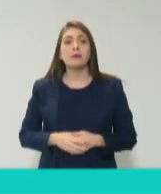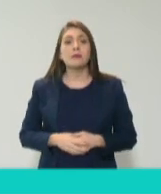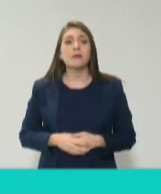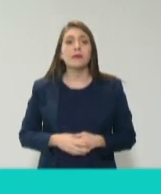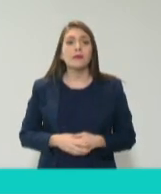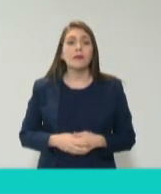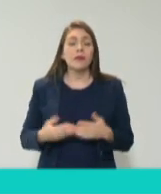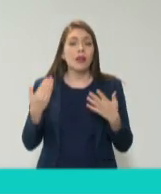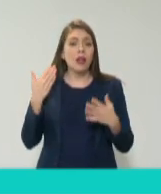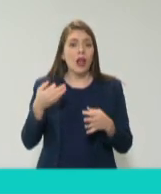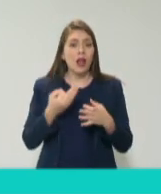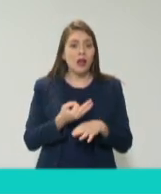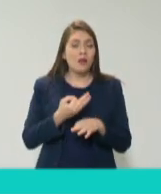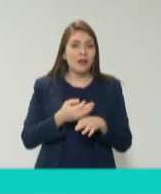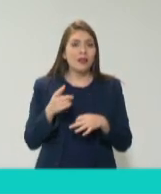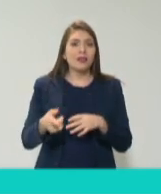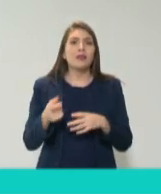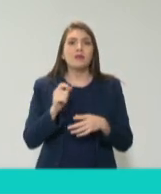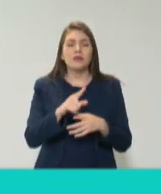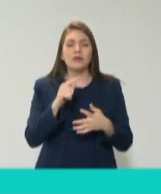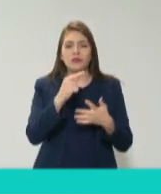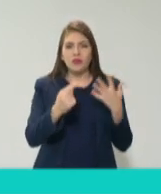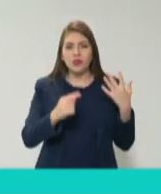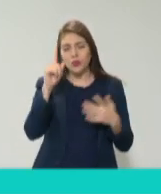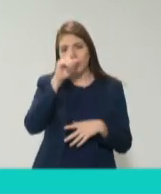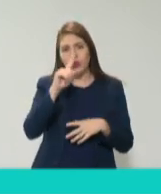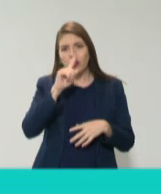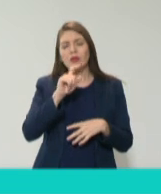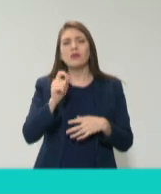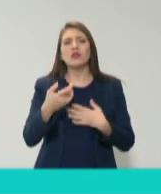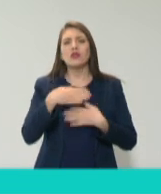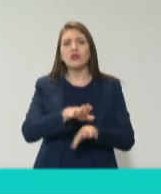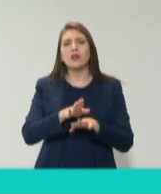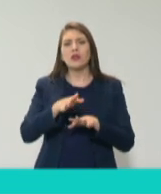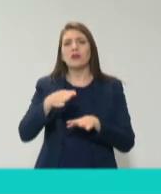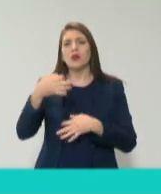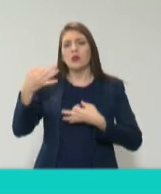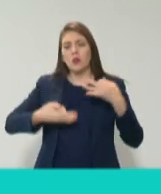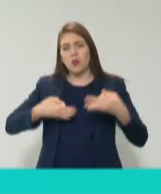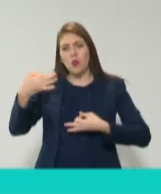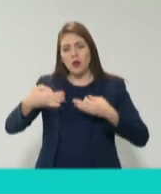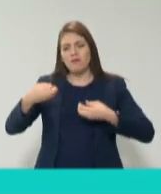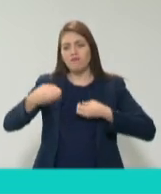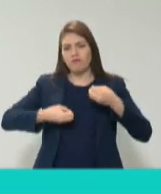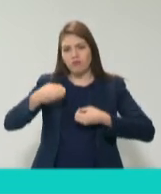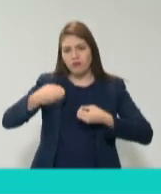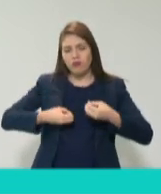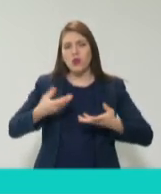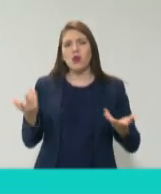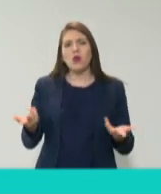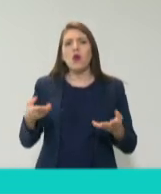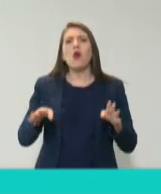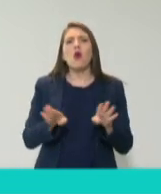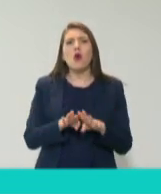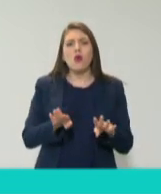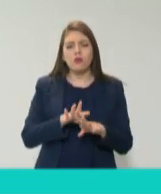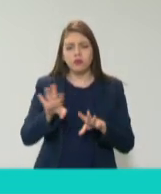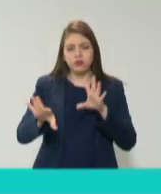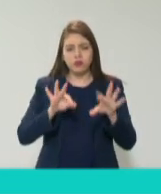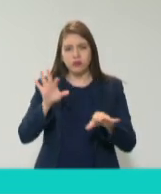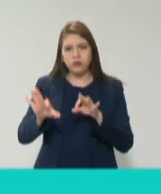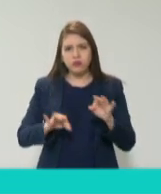sobre el nombramiento de jueces y magistrados, de cómo deben ser ellos nombrados de acuerdo a su perfil, con un